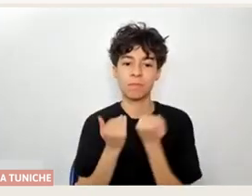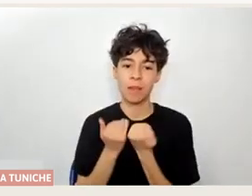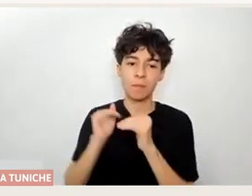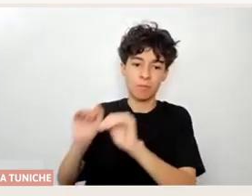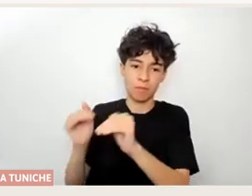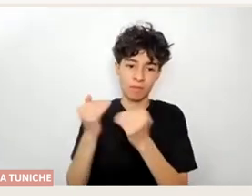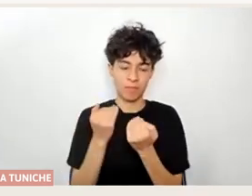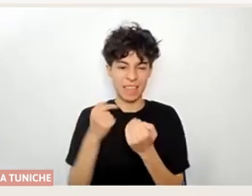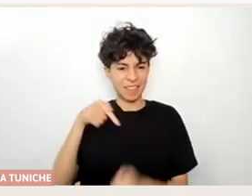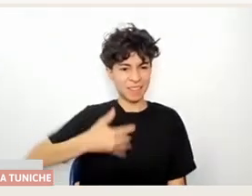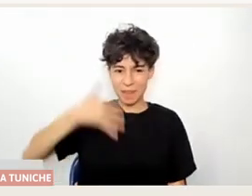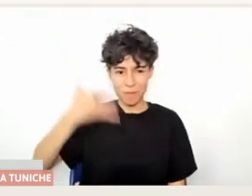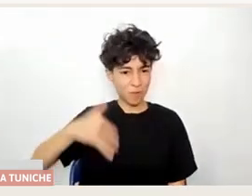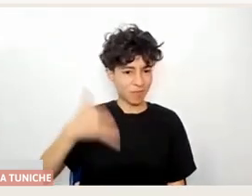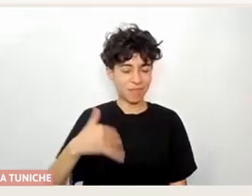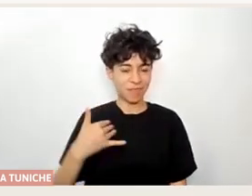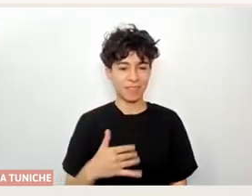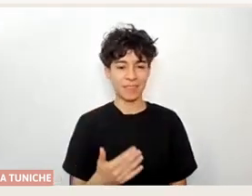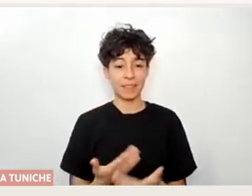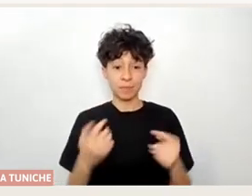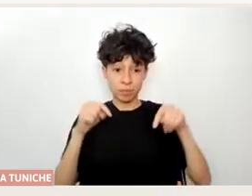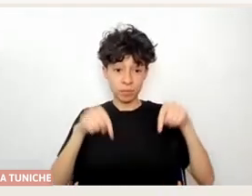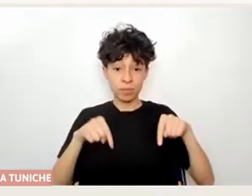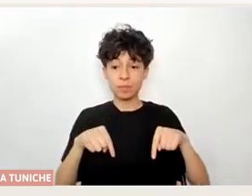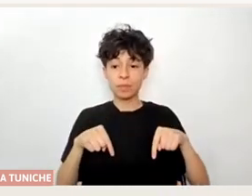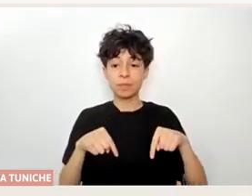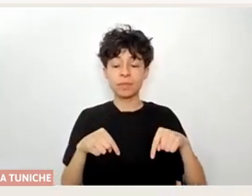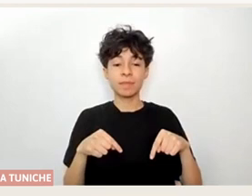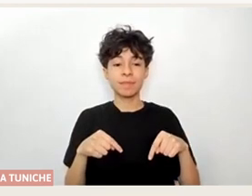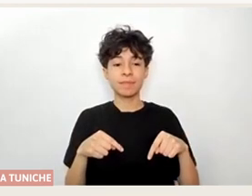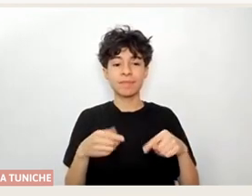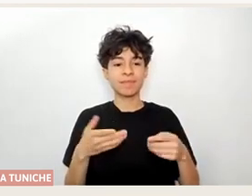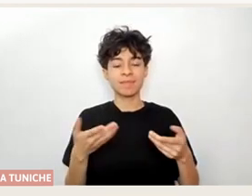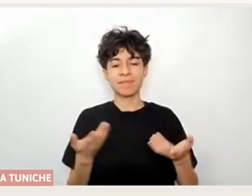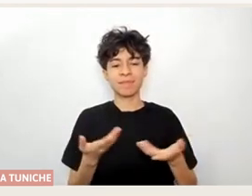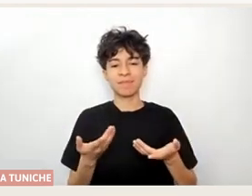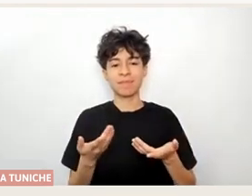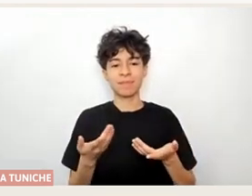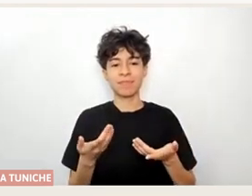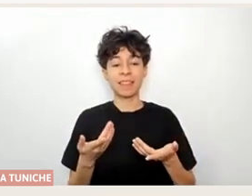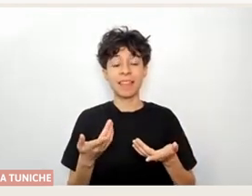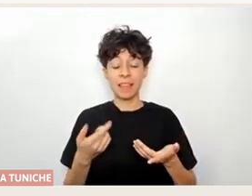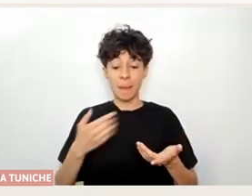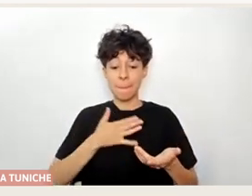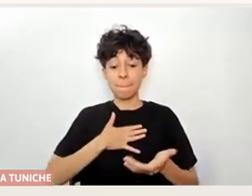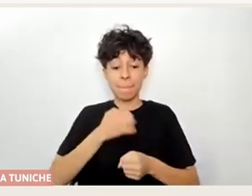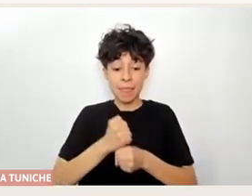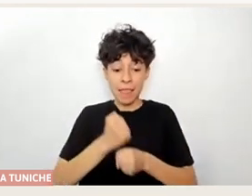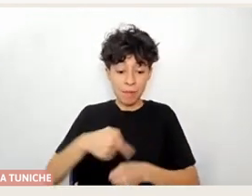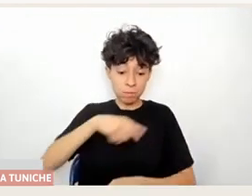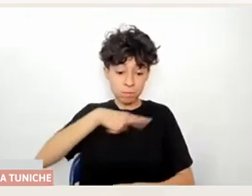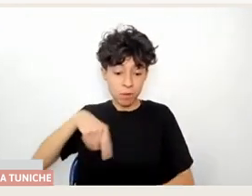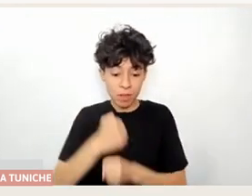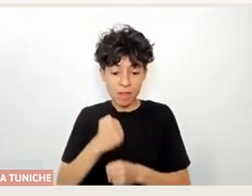seguramente de la humanidad. Y hoy día es poner a disposición un trabajo, es compartir, compartir